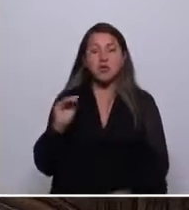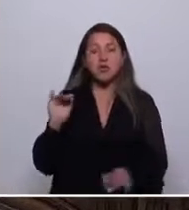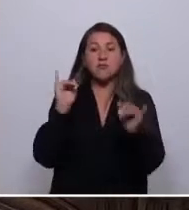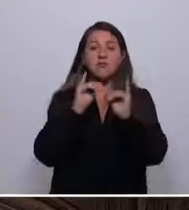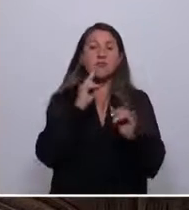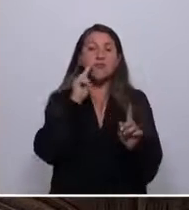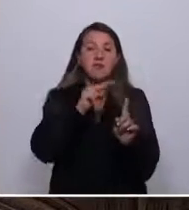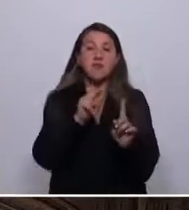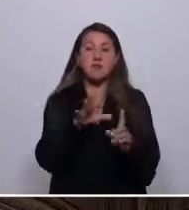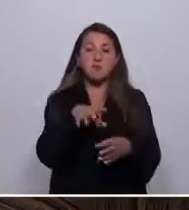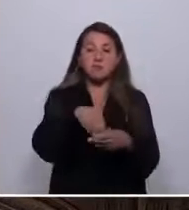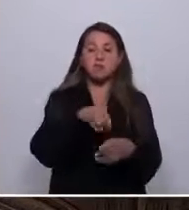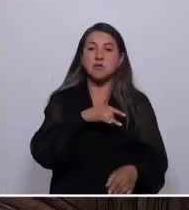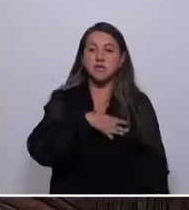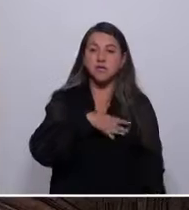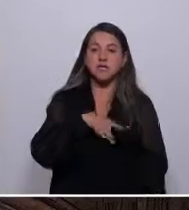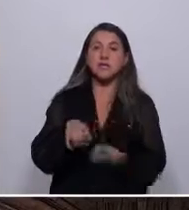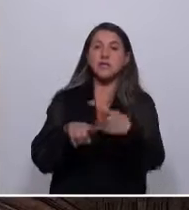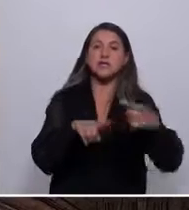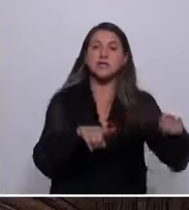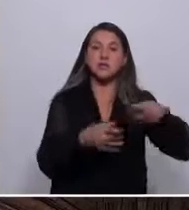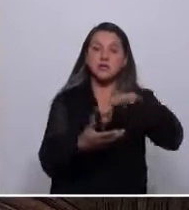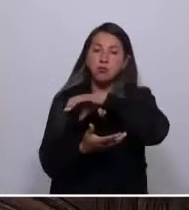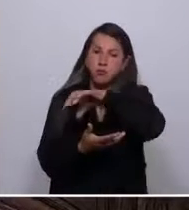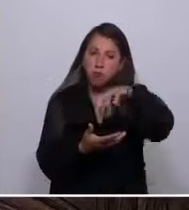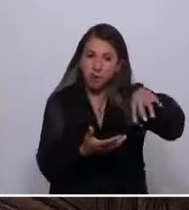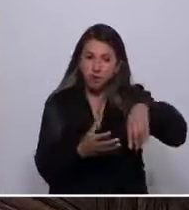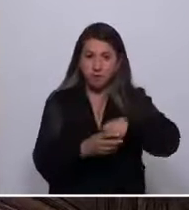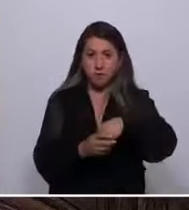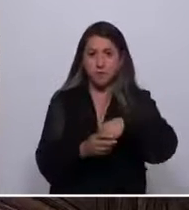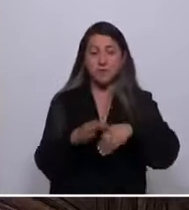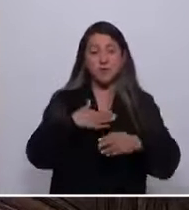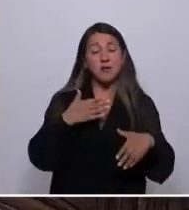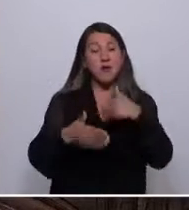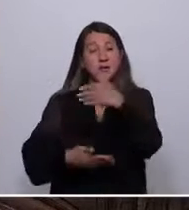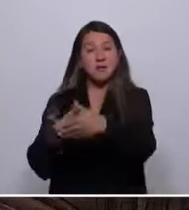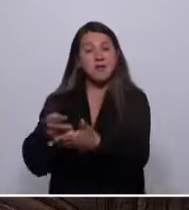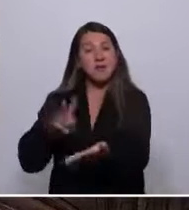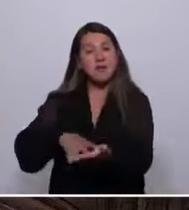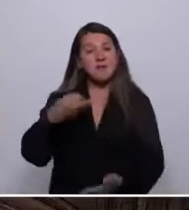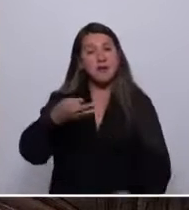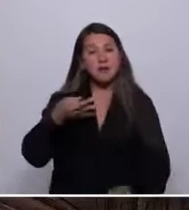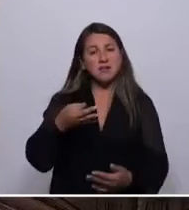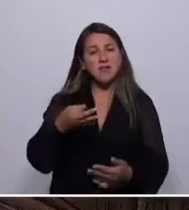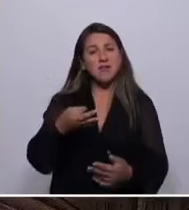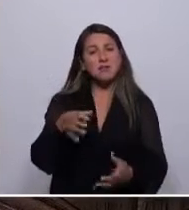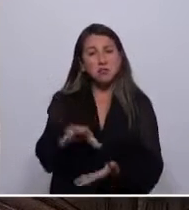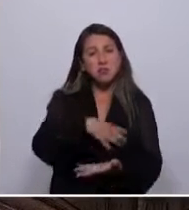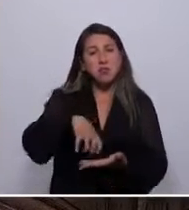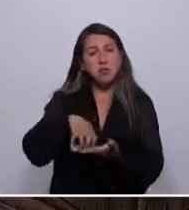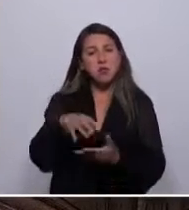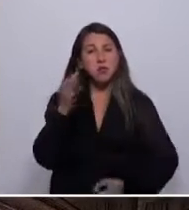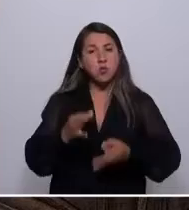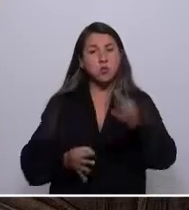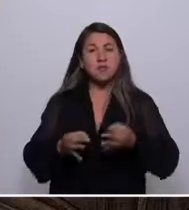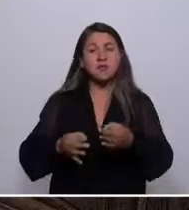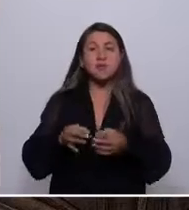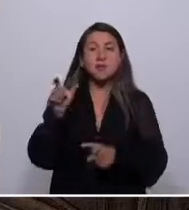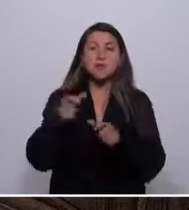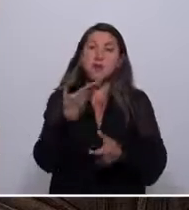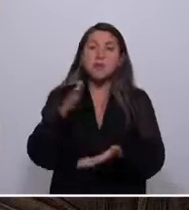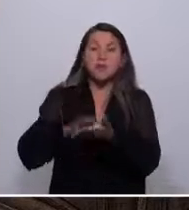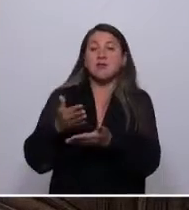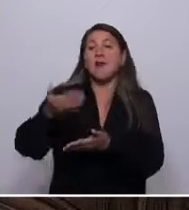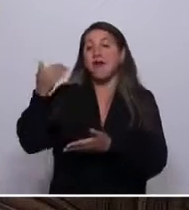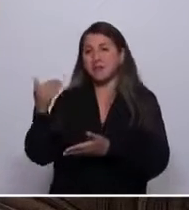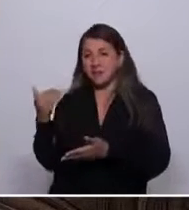parte de un futuro de Chile plurinacional. Estoy aquí para avanzar en la verdad de nuestro pueblo, hacerle justicia a nuestros antepasados y avanzar